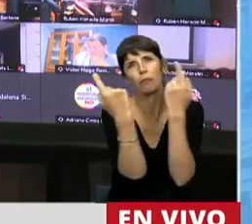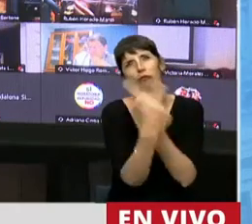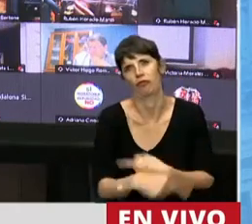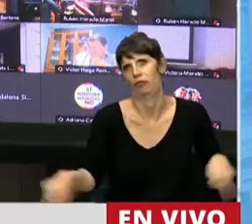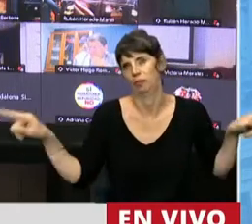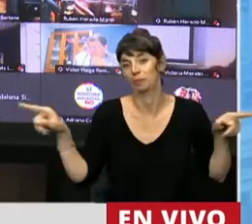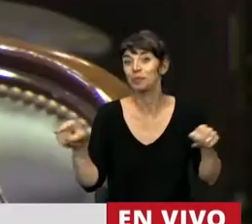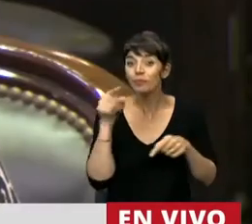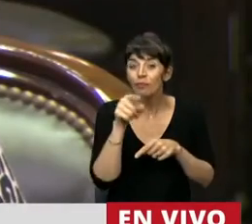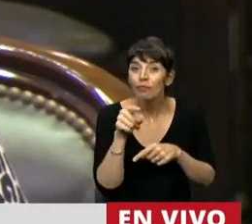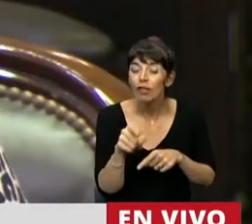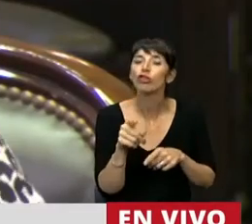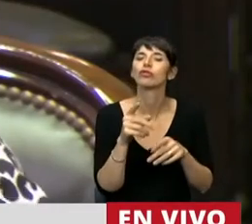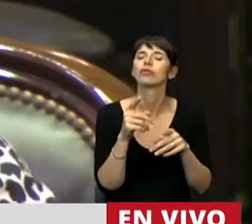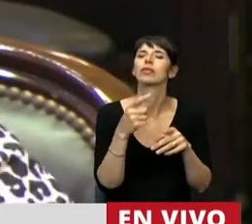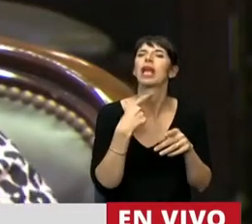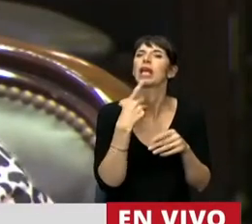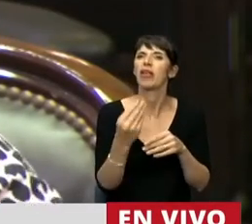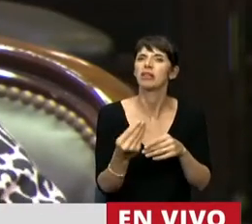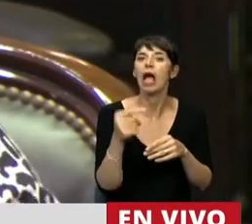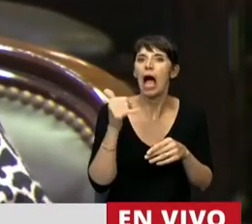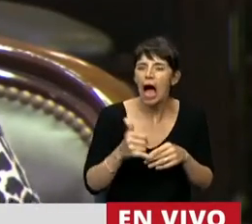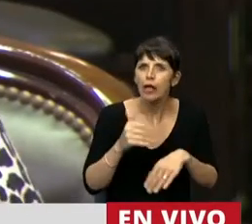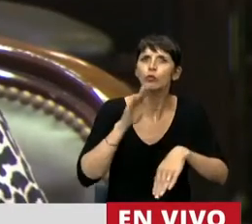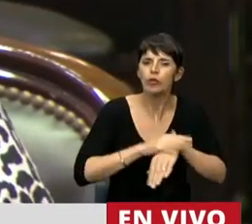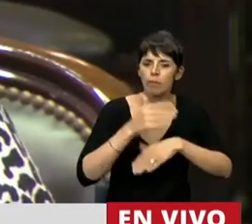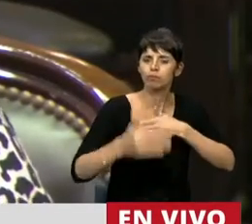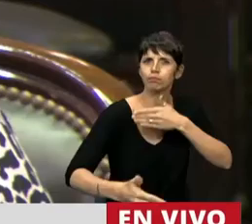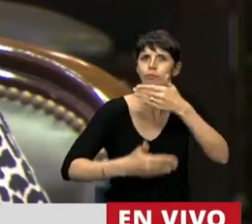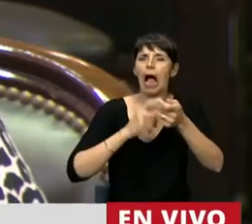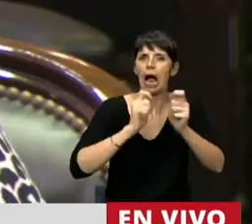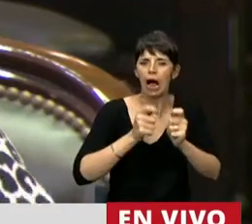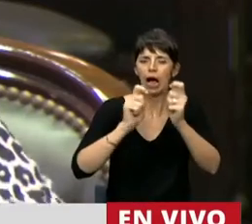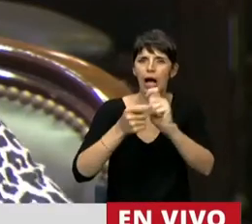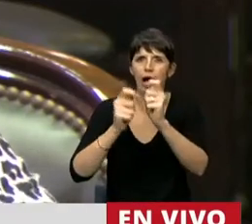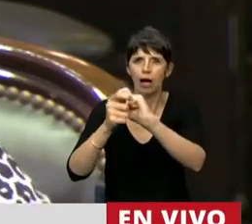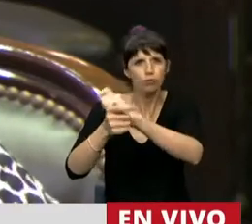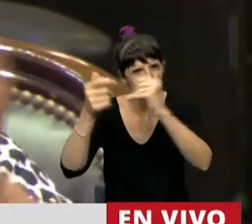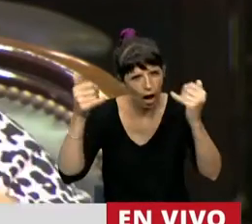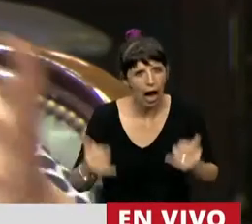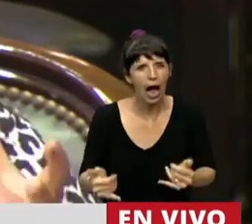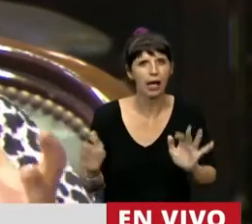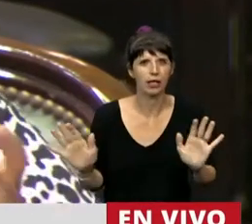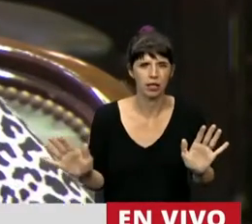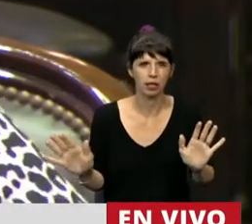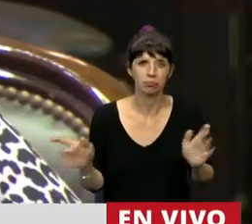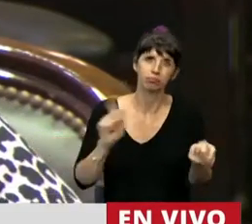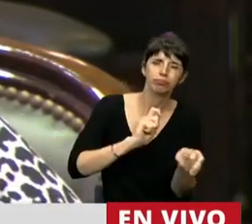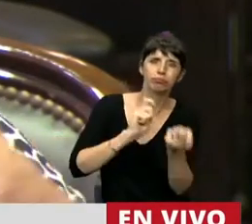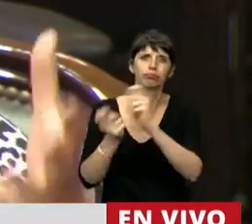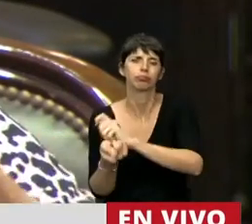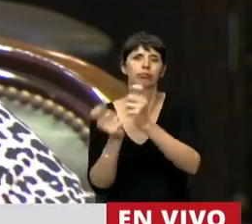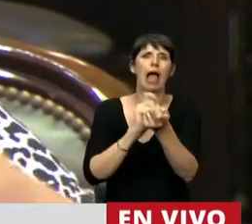sistema educativo está en un proceso de reestructuración y de cambios. Y con idas y vueltas,